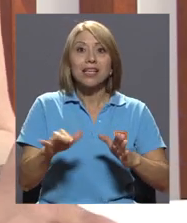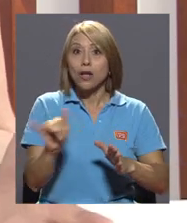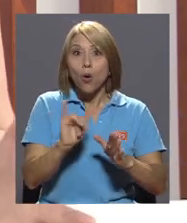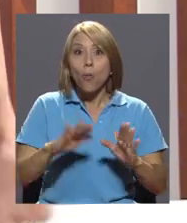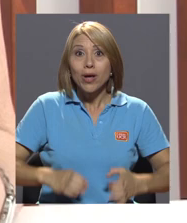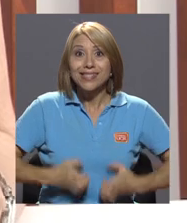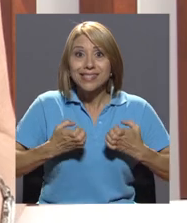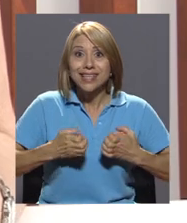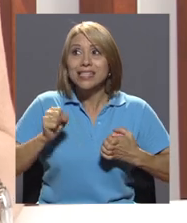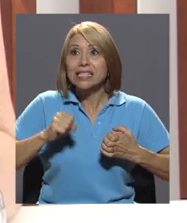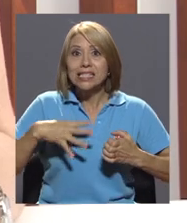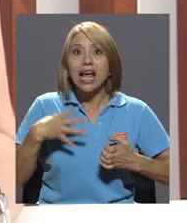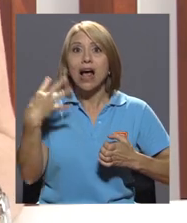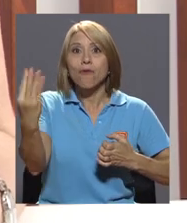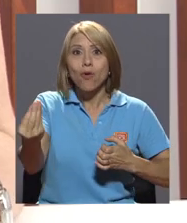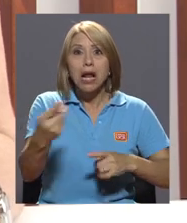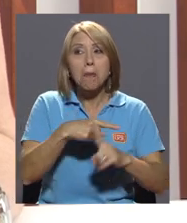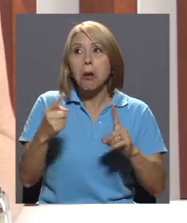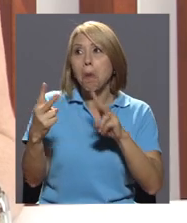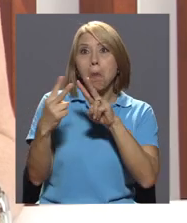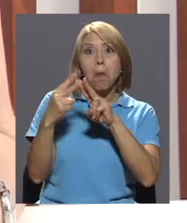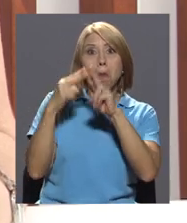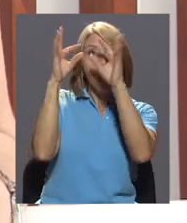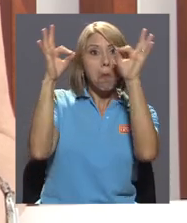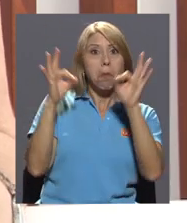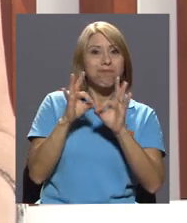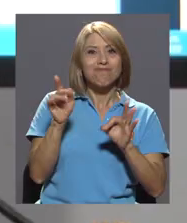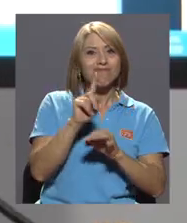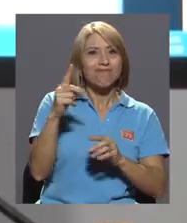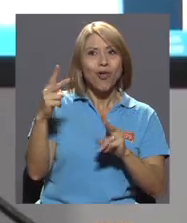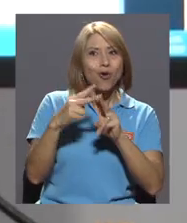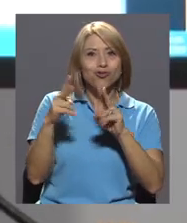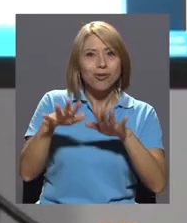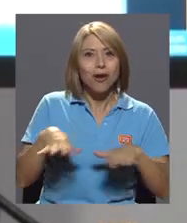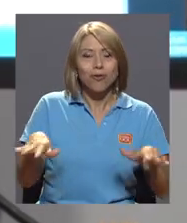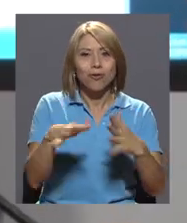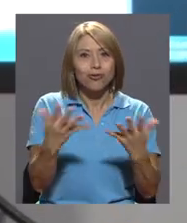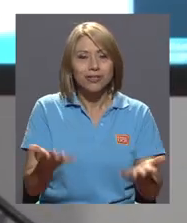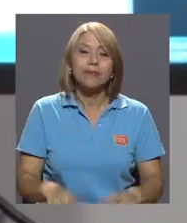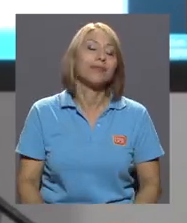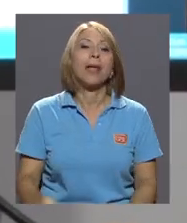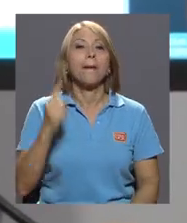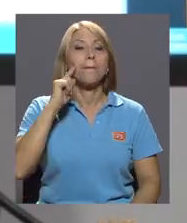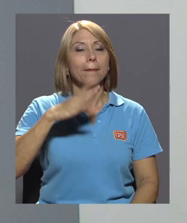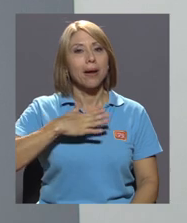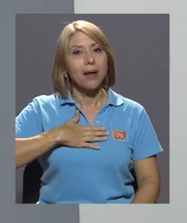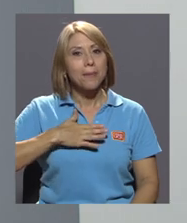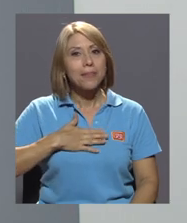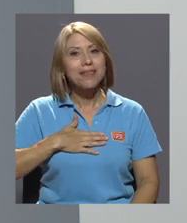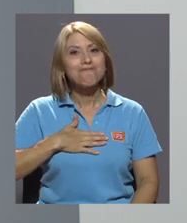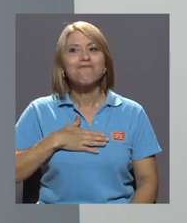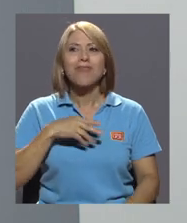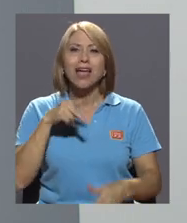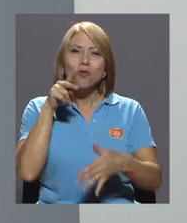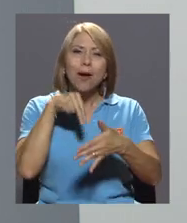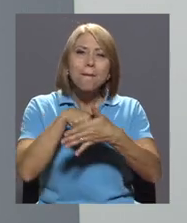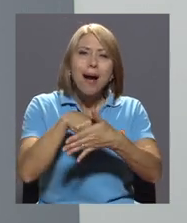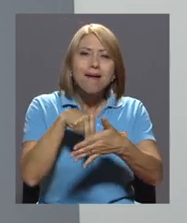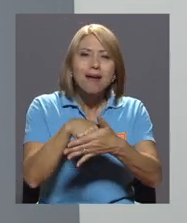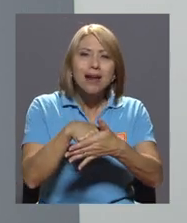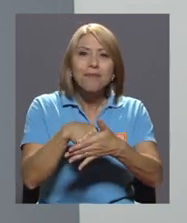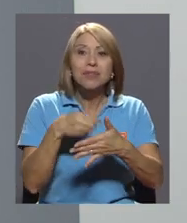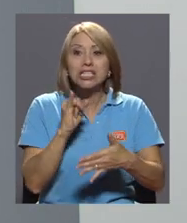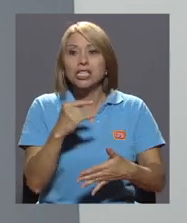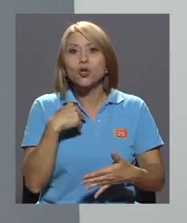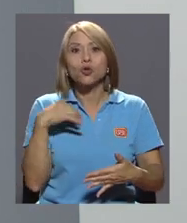porque sí están afuera, pero no son tan conocidas como podrían serlo. Para mí esa barrera de si soy mujer